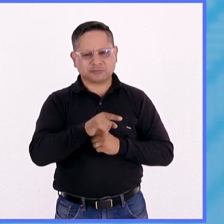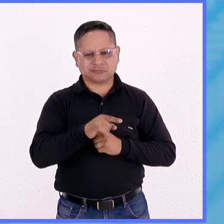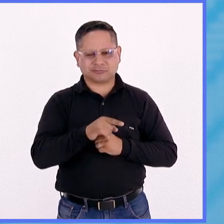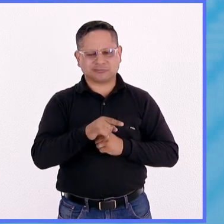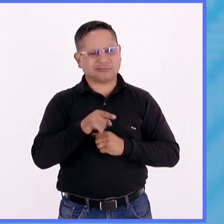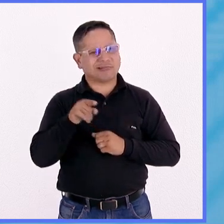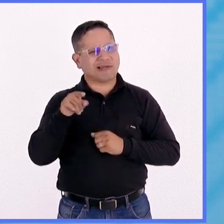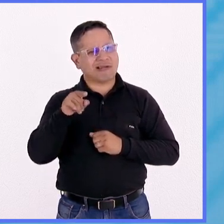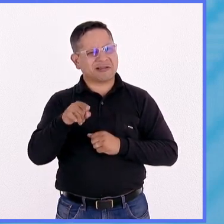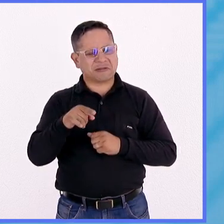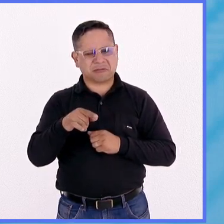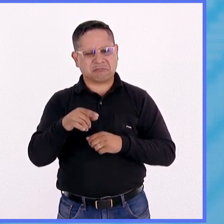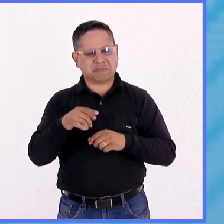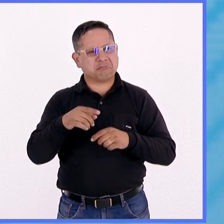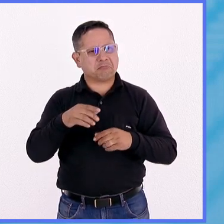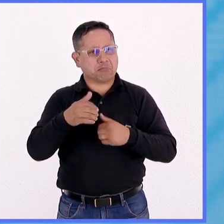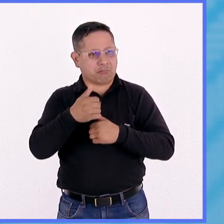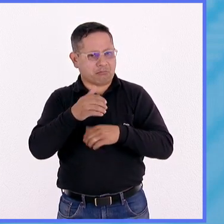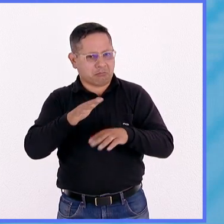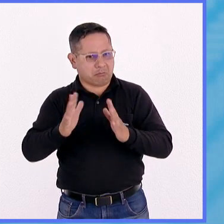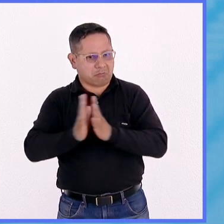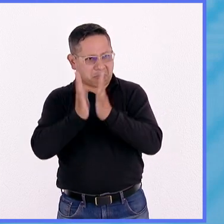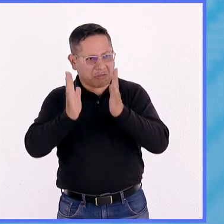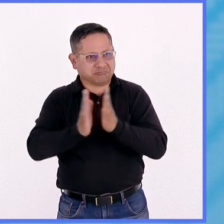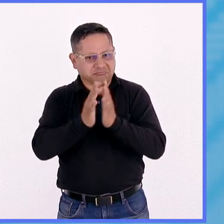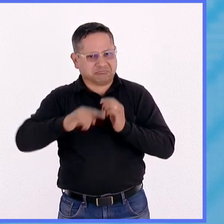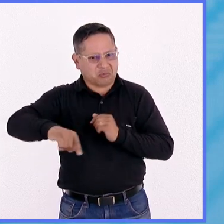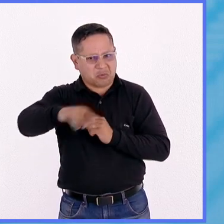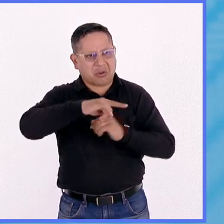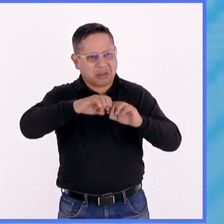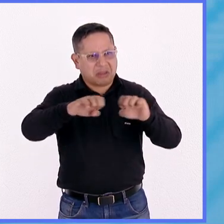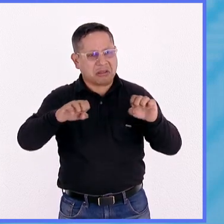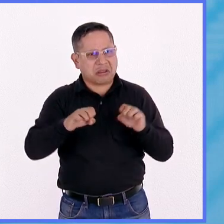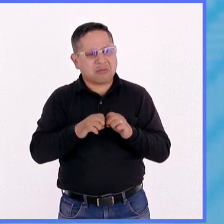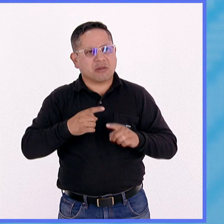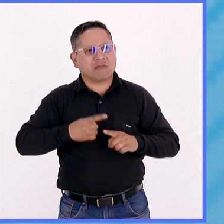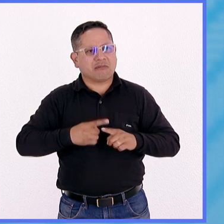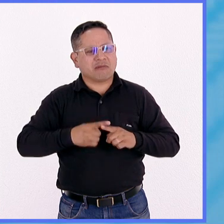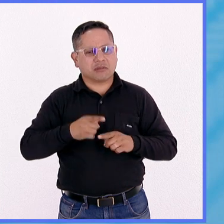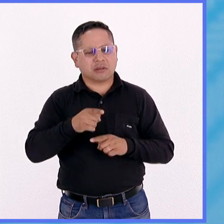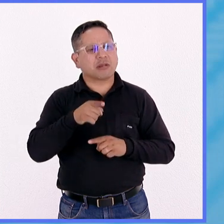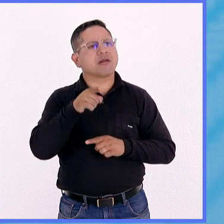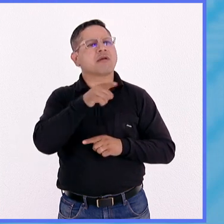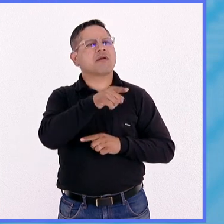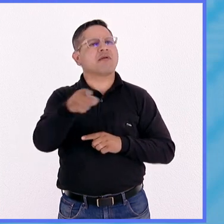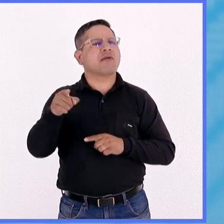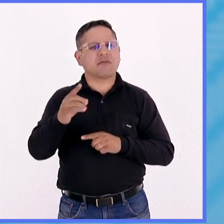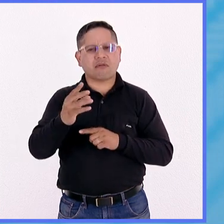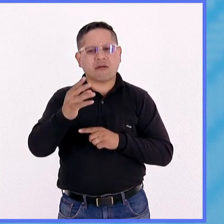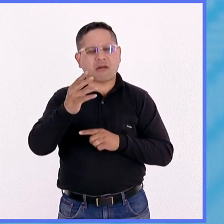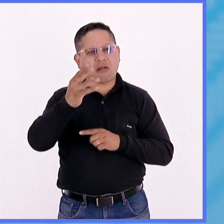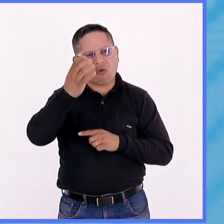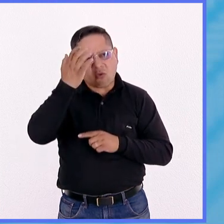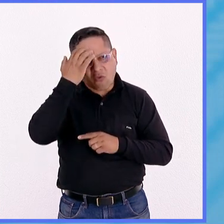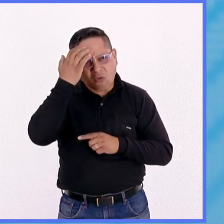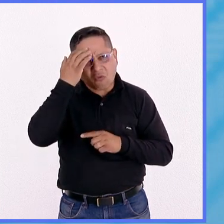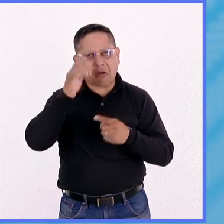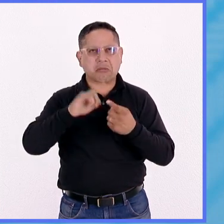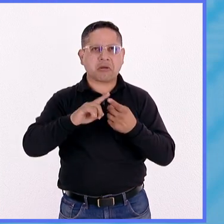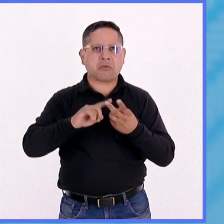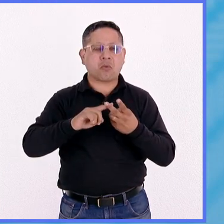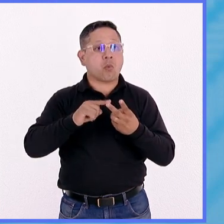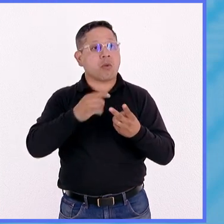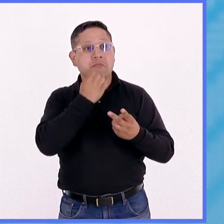¿quiénes están participando en el equipo? Es decir, deben tener muy claro lo que van a hacer. ¿Qué tipo de conocimientos, de habilidades deben tener de